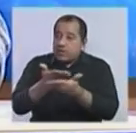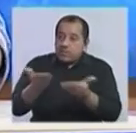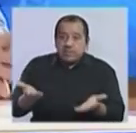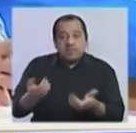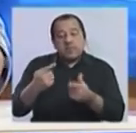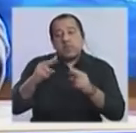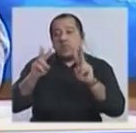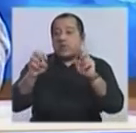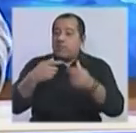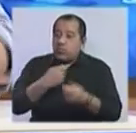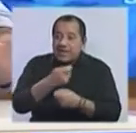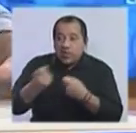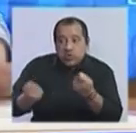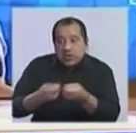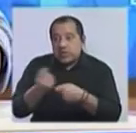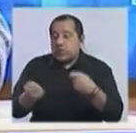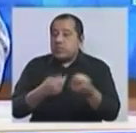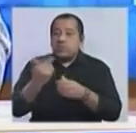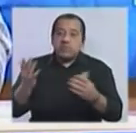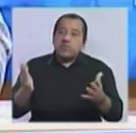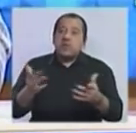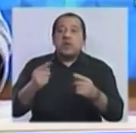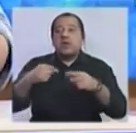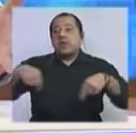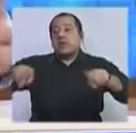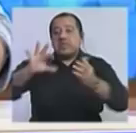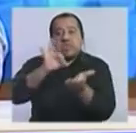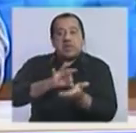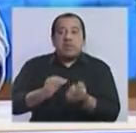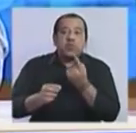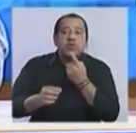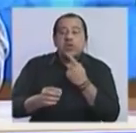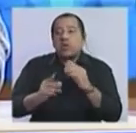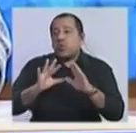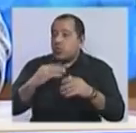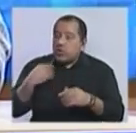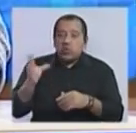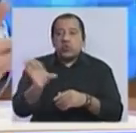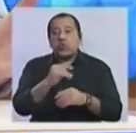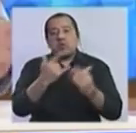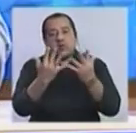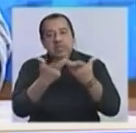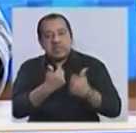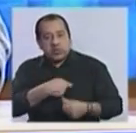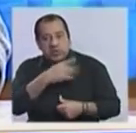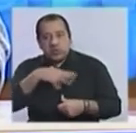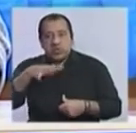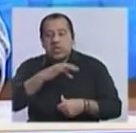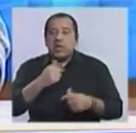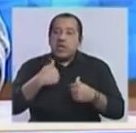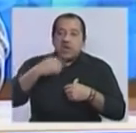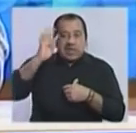negociación amplia, tanto a nivel del sistema político como con las organizaciones sociales. Y creo que nosotros tenemos